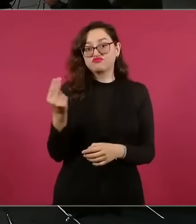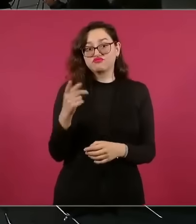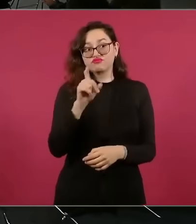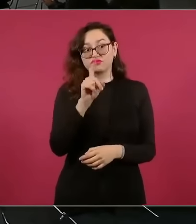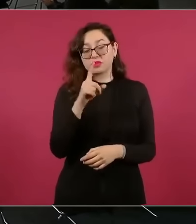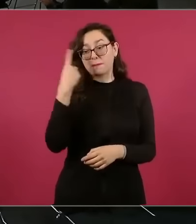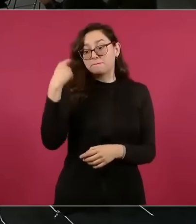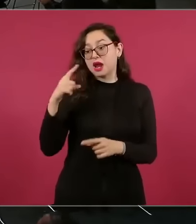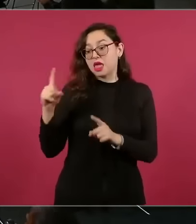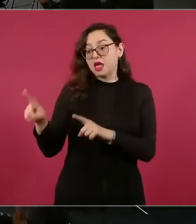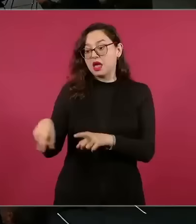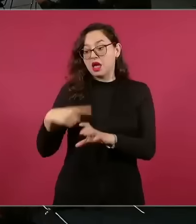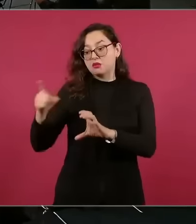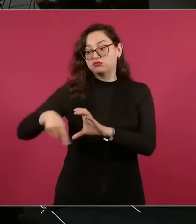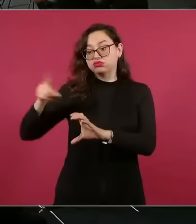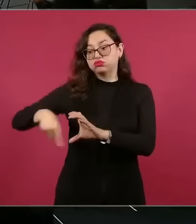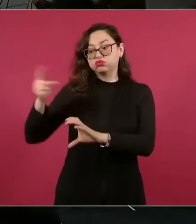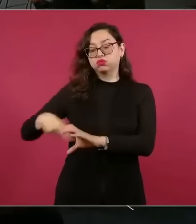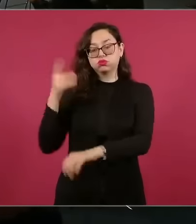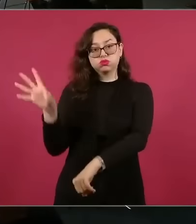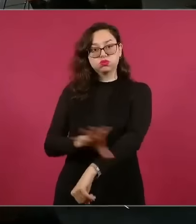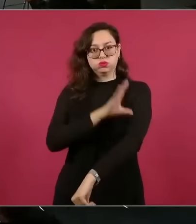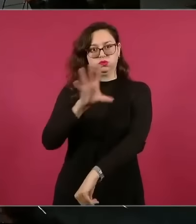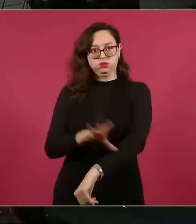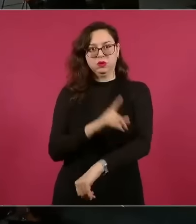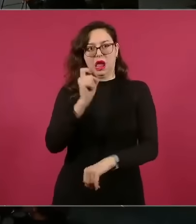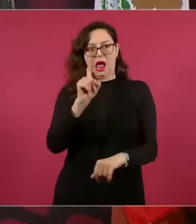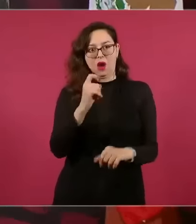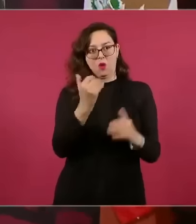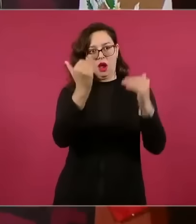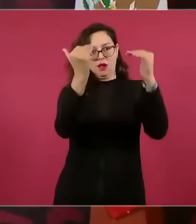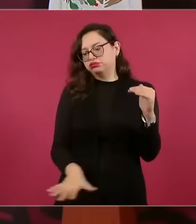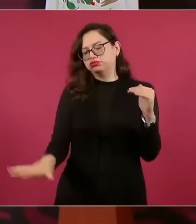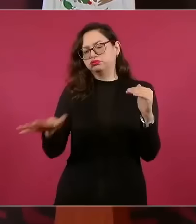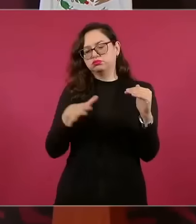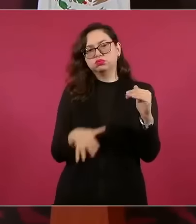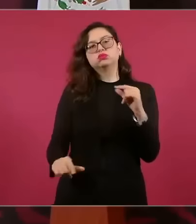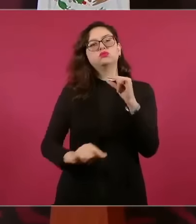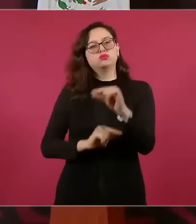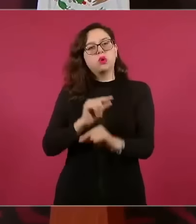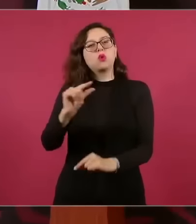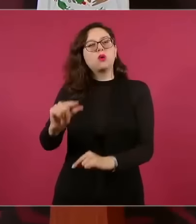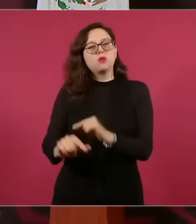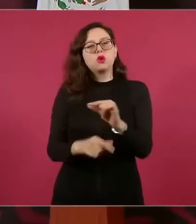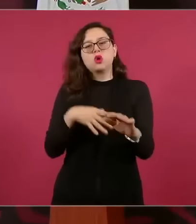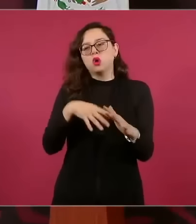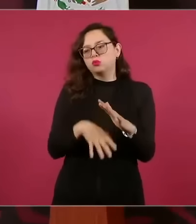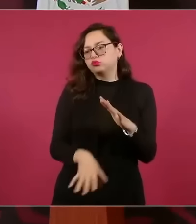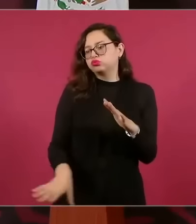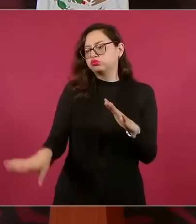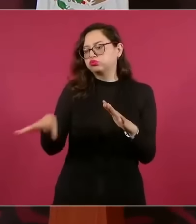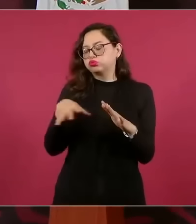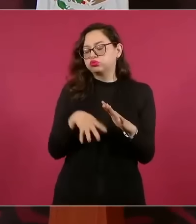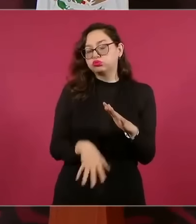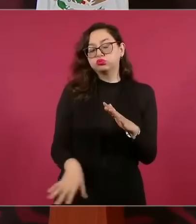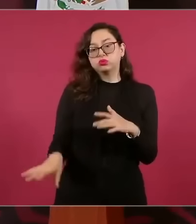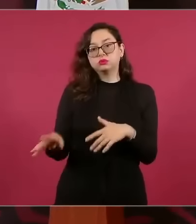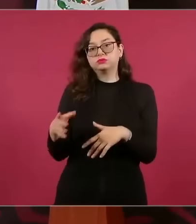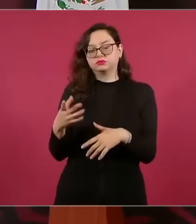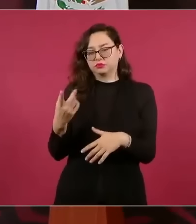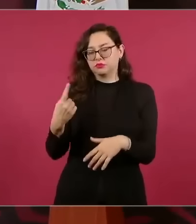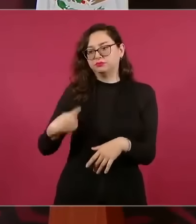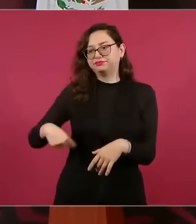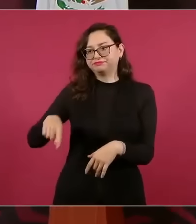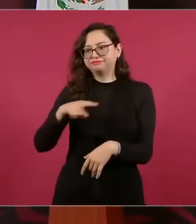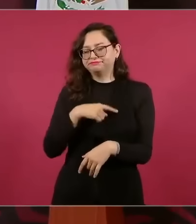porque le competían a las empresas privadas y como la hidroeléctrica de Peñitas y otras son